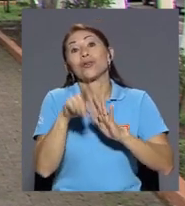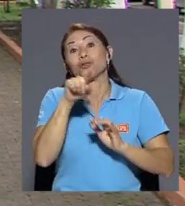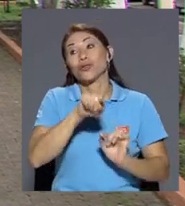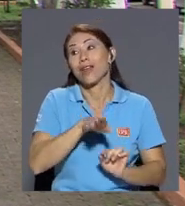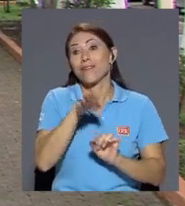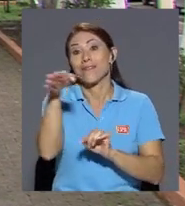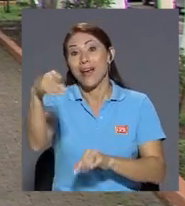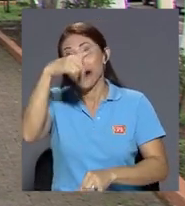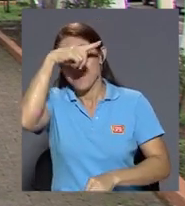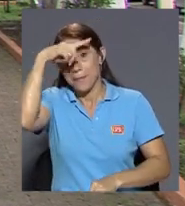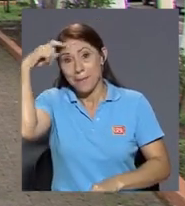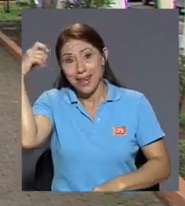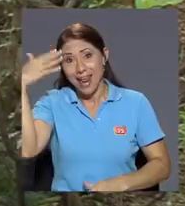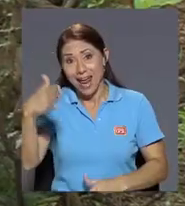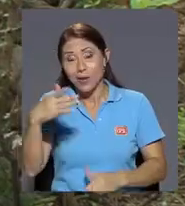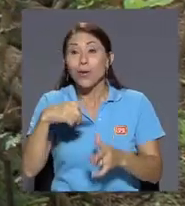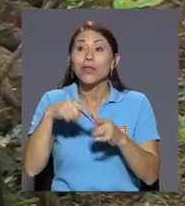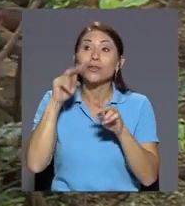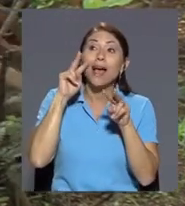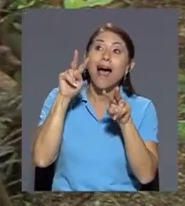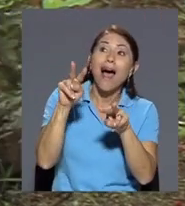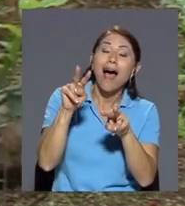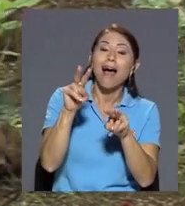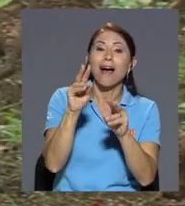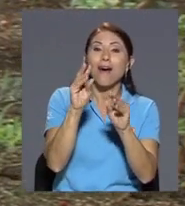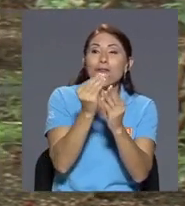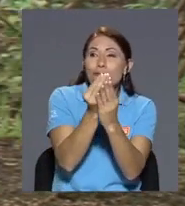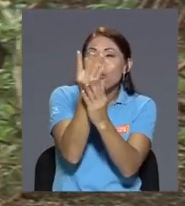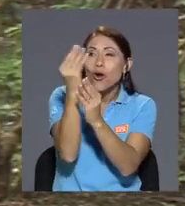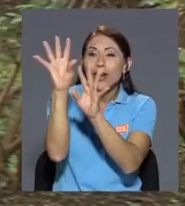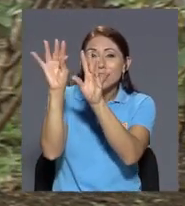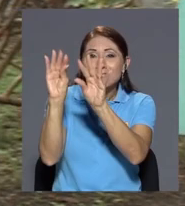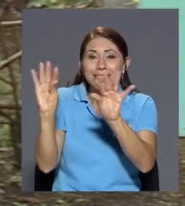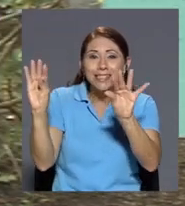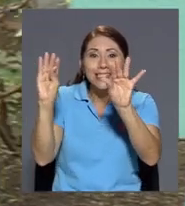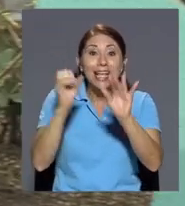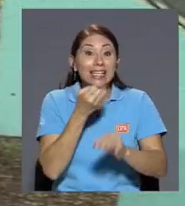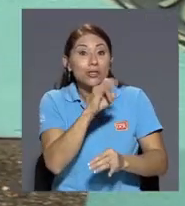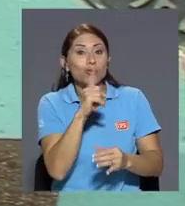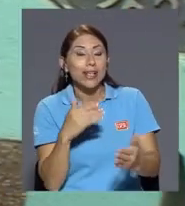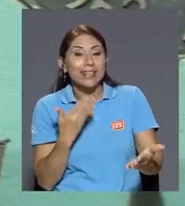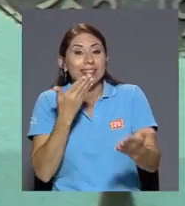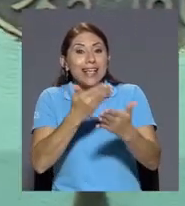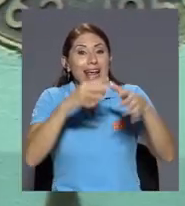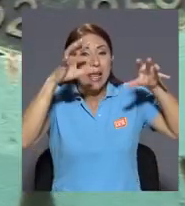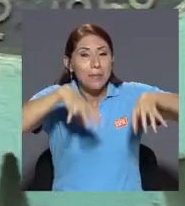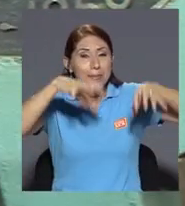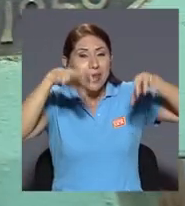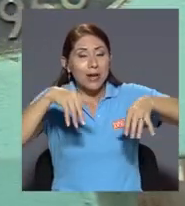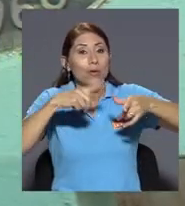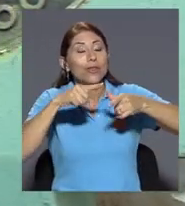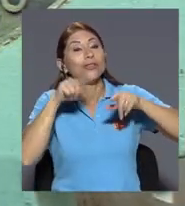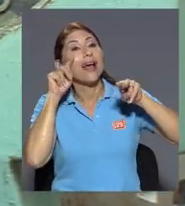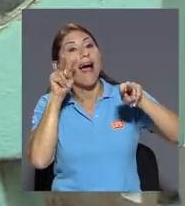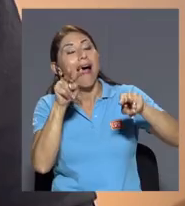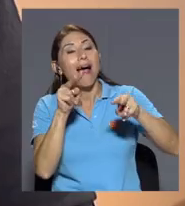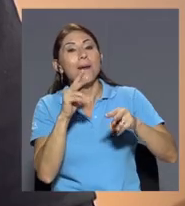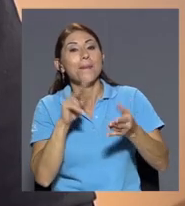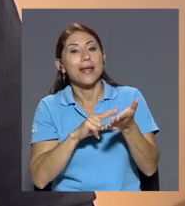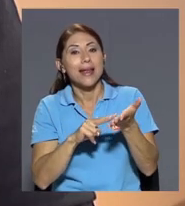floración y genera un evento genera ya ves en invierno y están verde en fin ese tipo de situaciones se van a